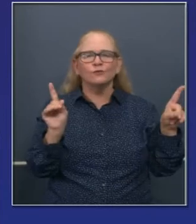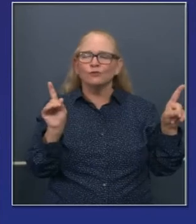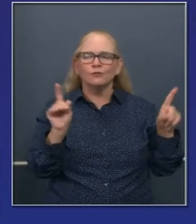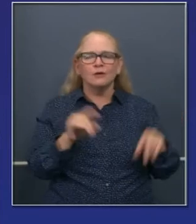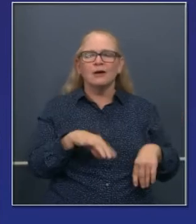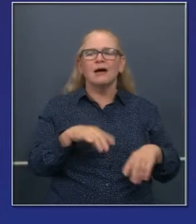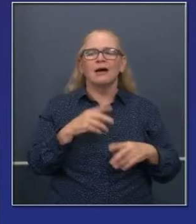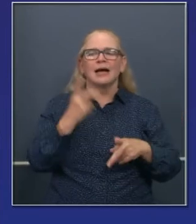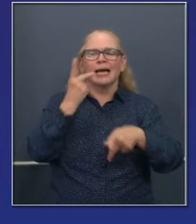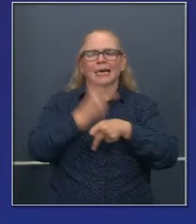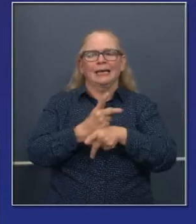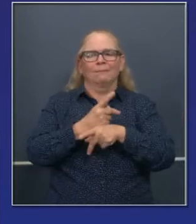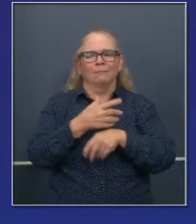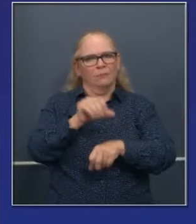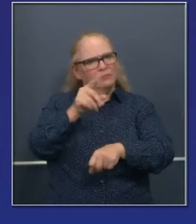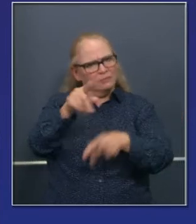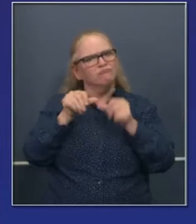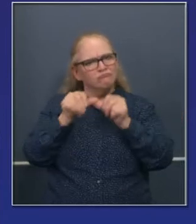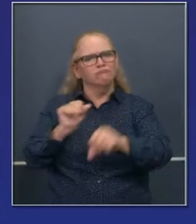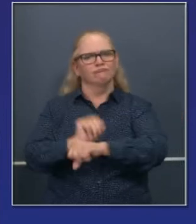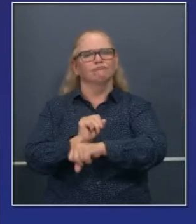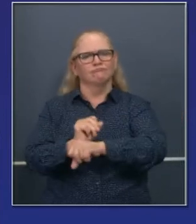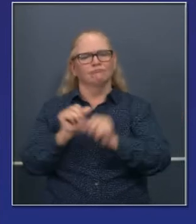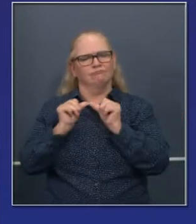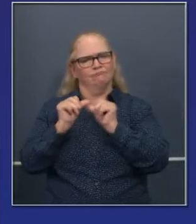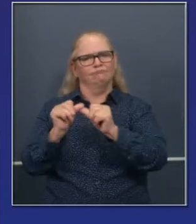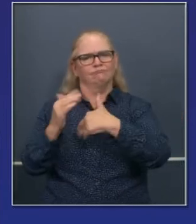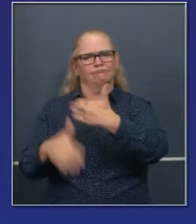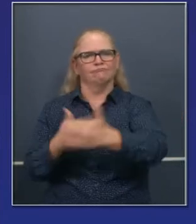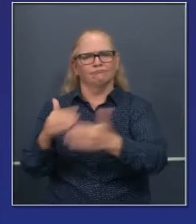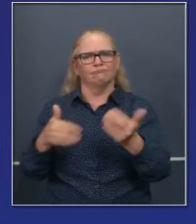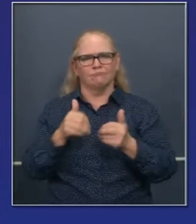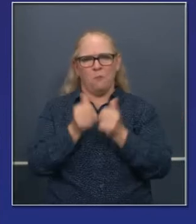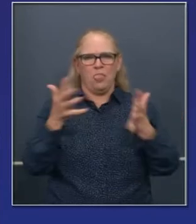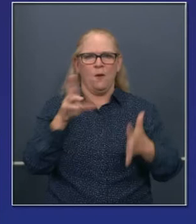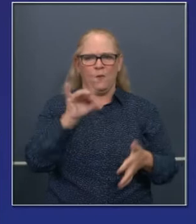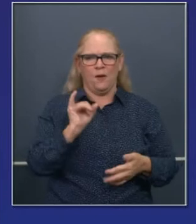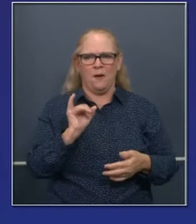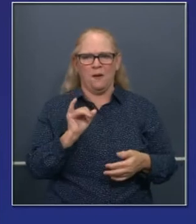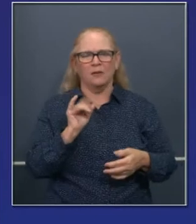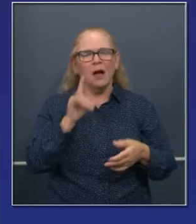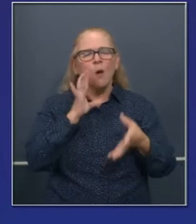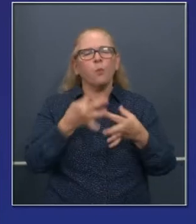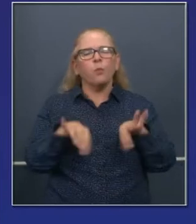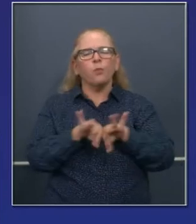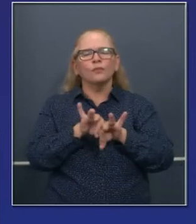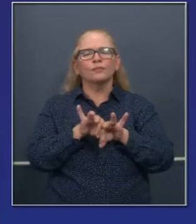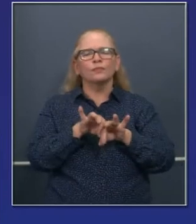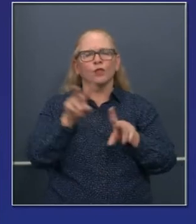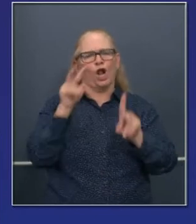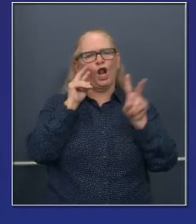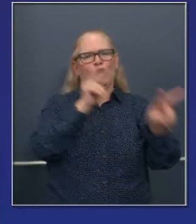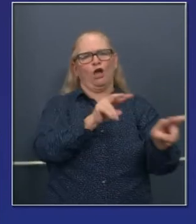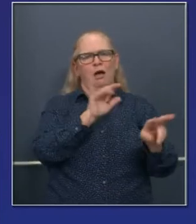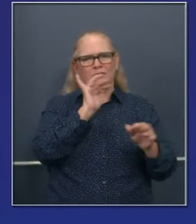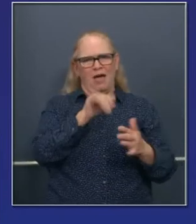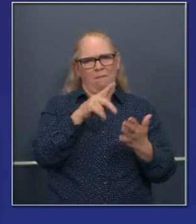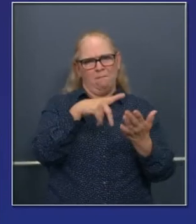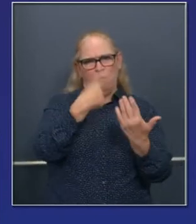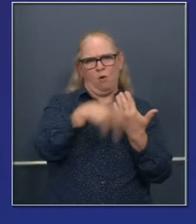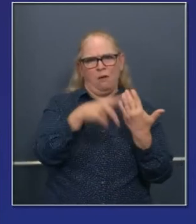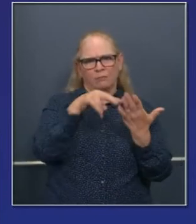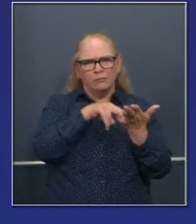empleado, le ayudamos a que esté empleado y no reciba beneficios de desempleo, y es bueno que le demos más escala y crezca.